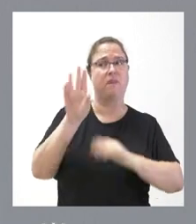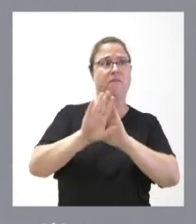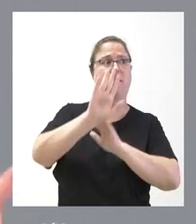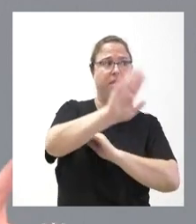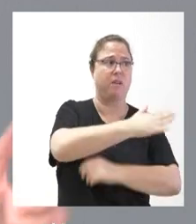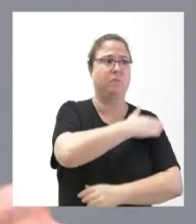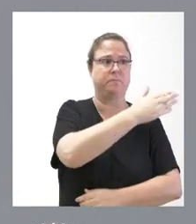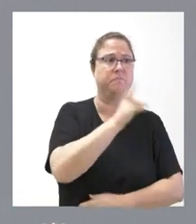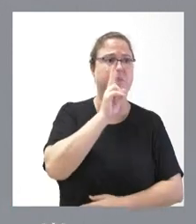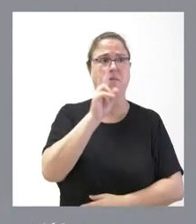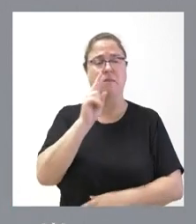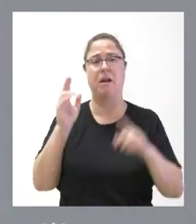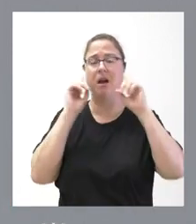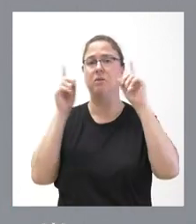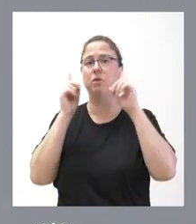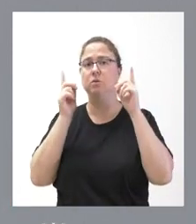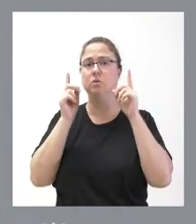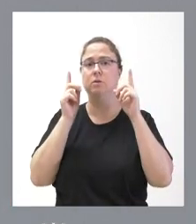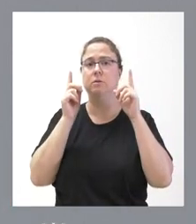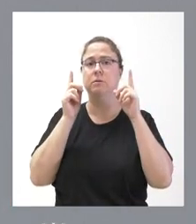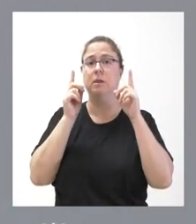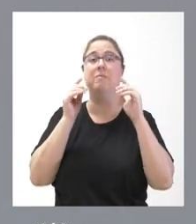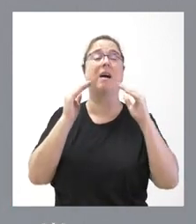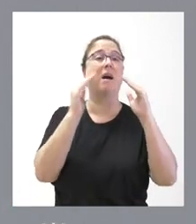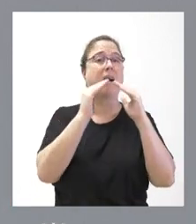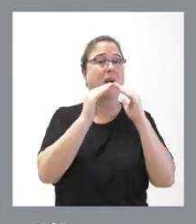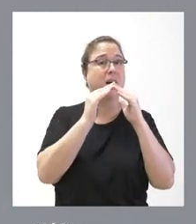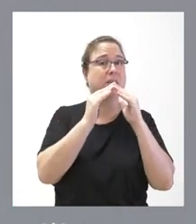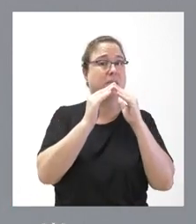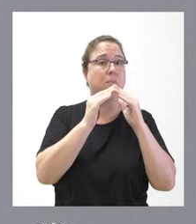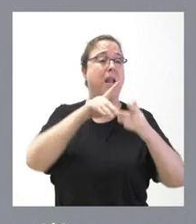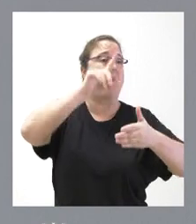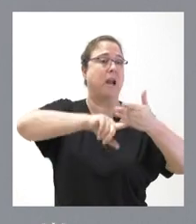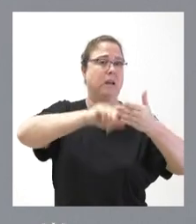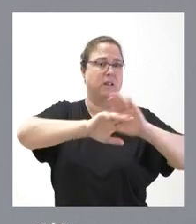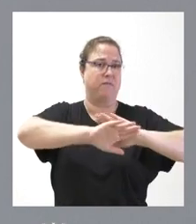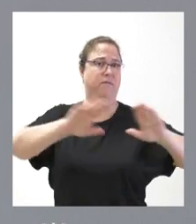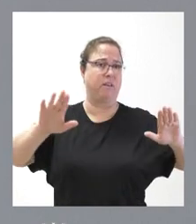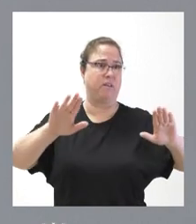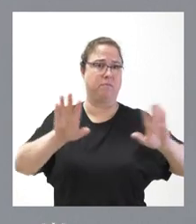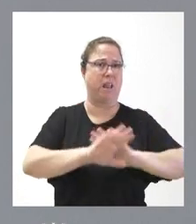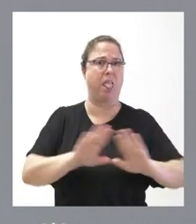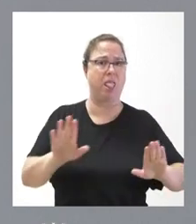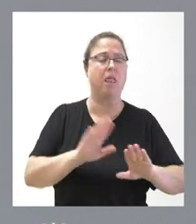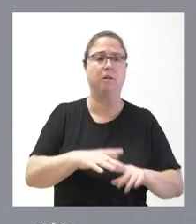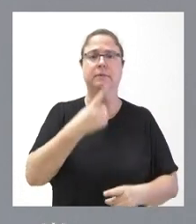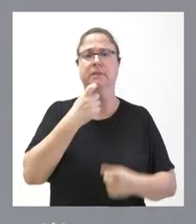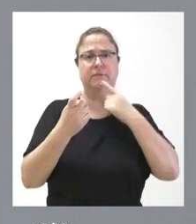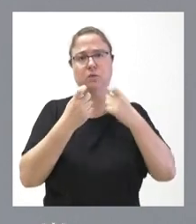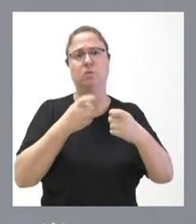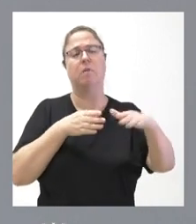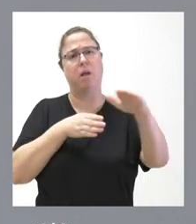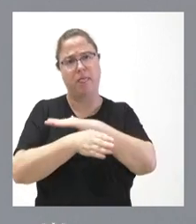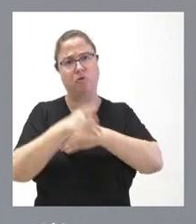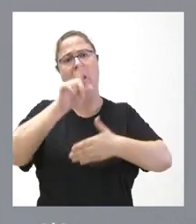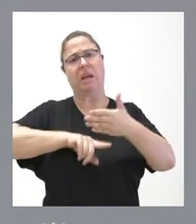y lo que ven de otros casos que conocen pues retiran de su vivienda del mercado deciden no otorgarla en alquiler y eso dificulta el acceso